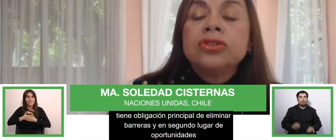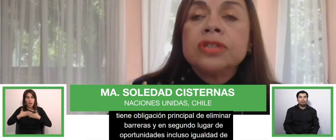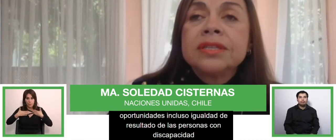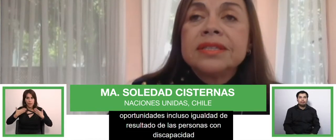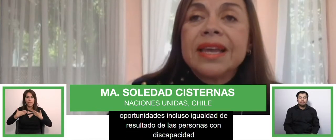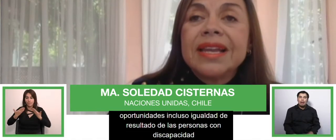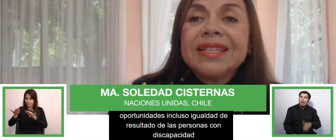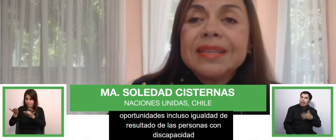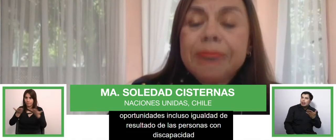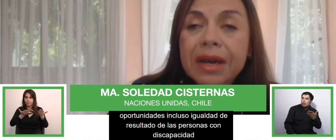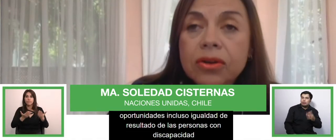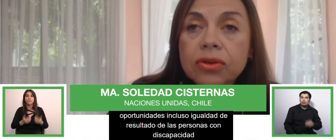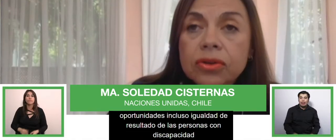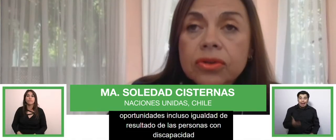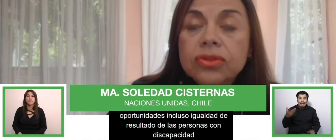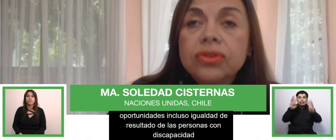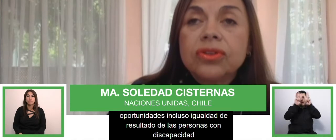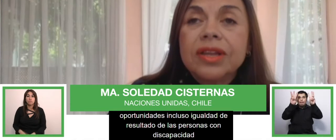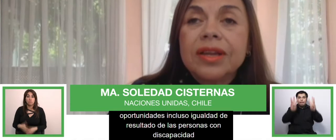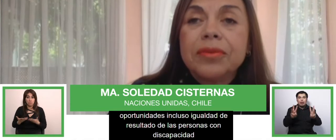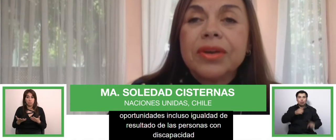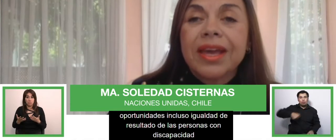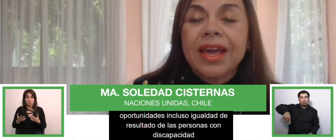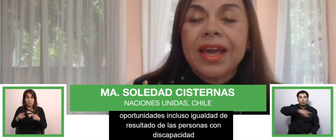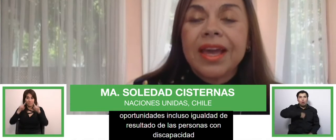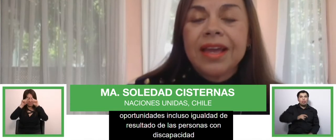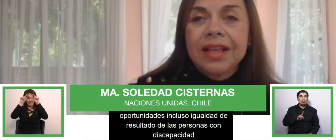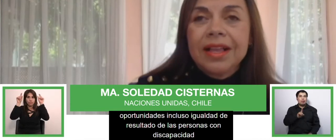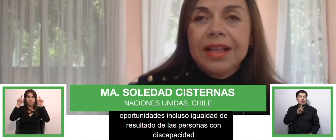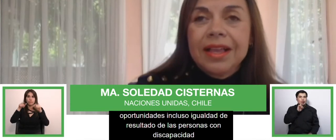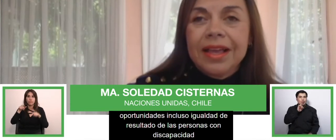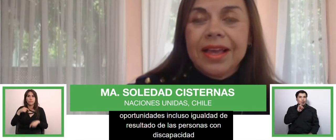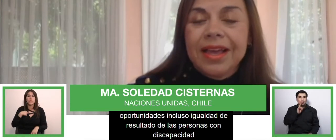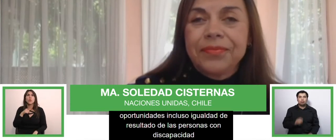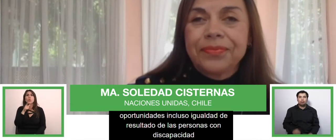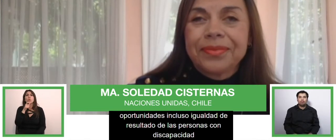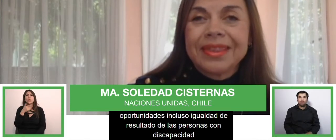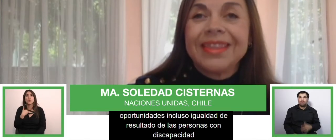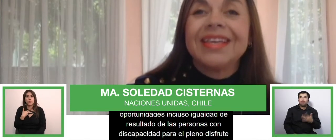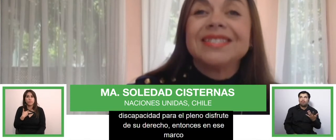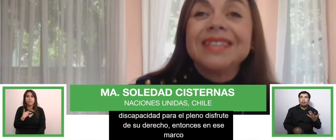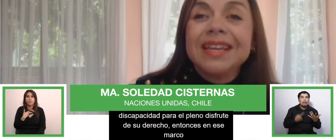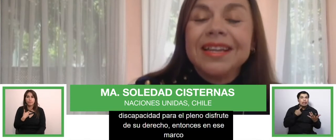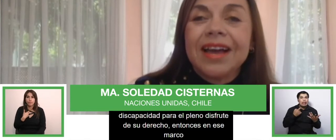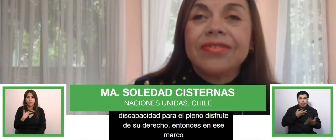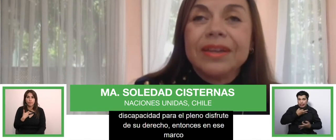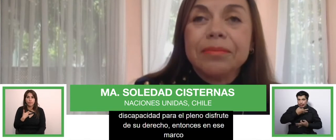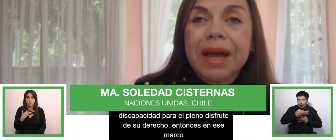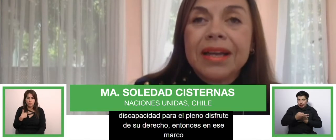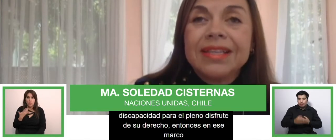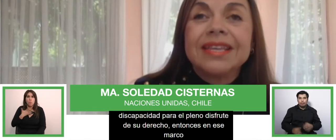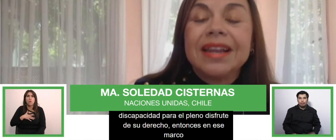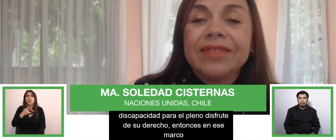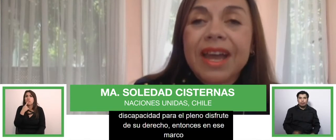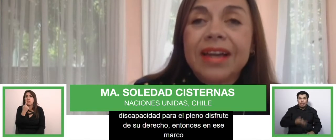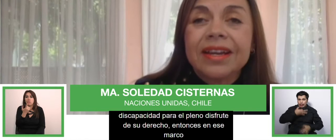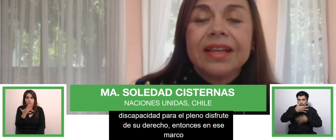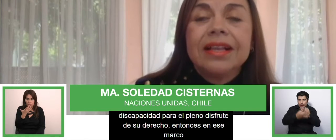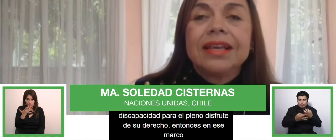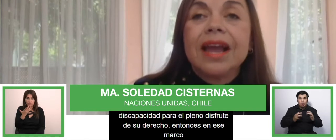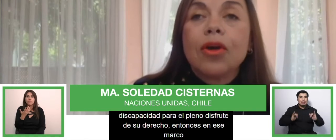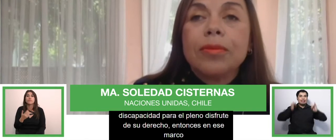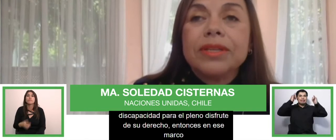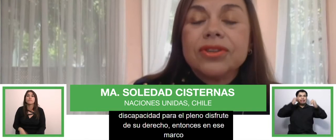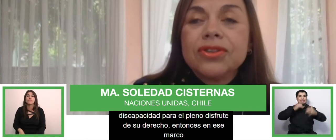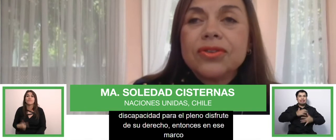Entonces, en ese marco, nosotros tenemos que decir, afirmar y celebrar